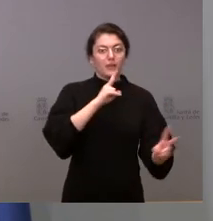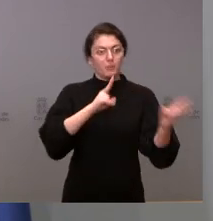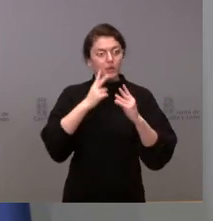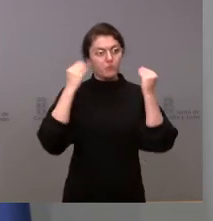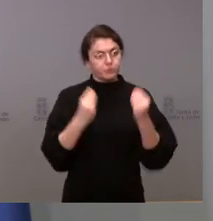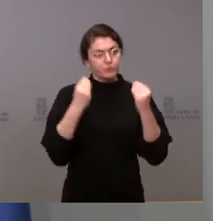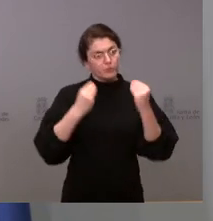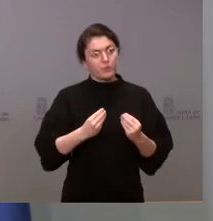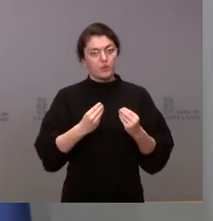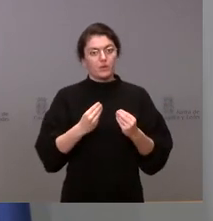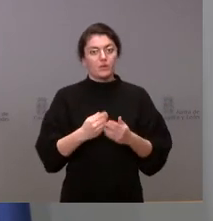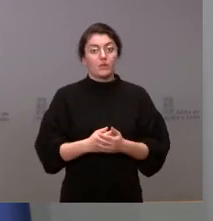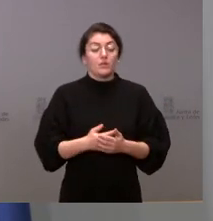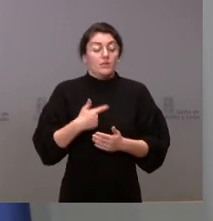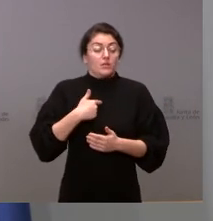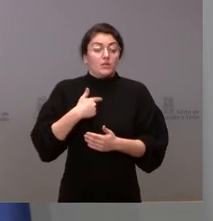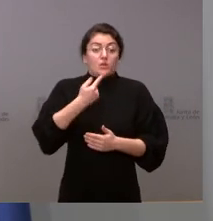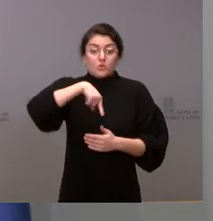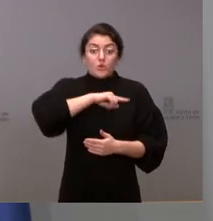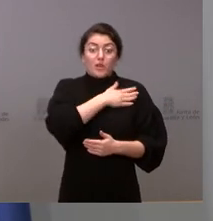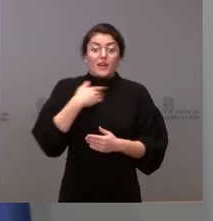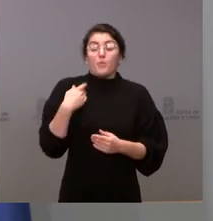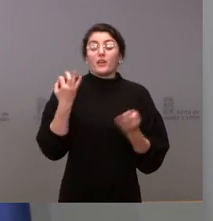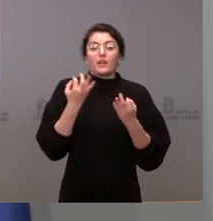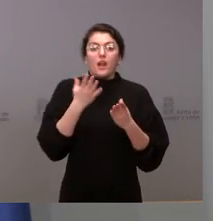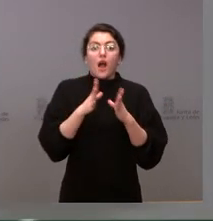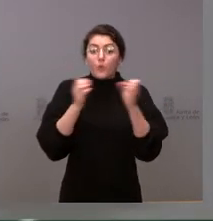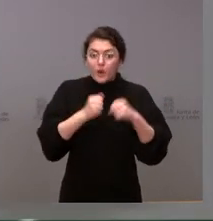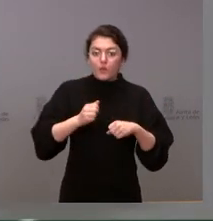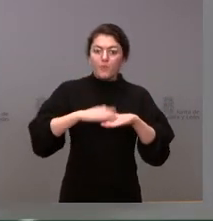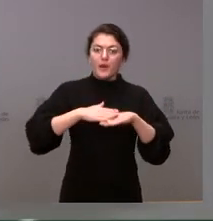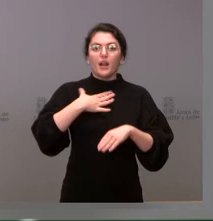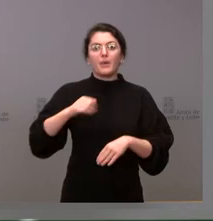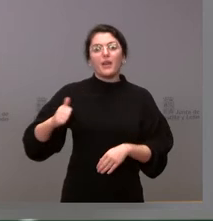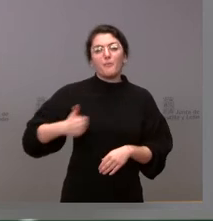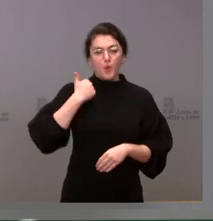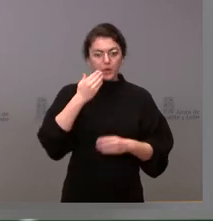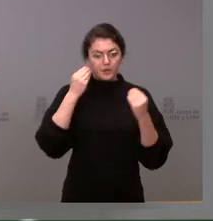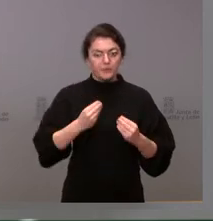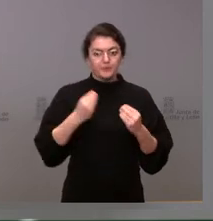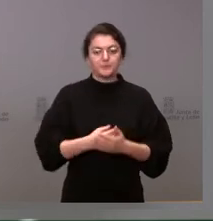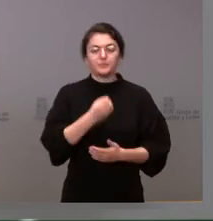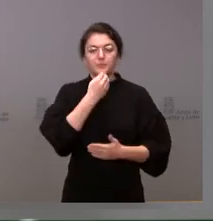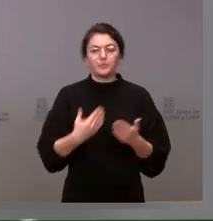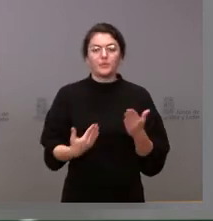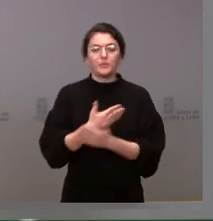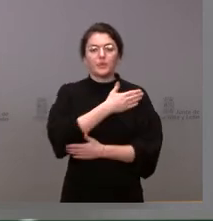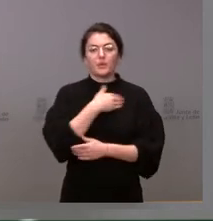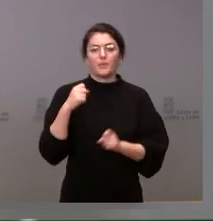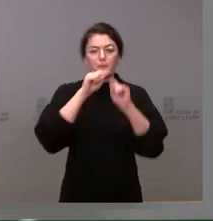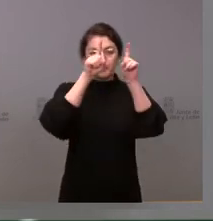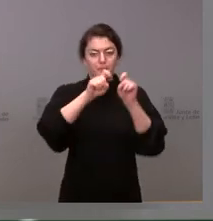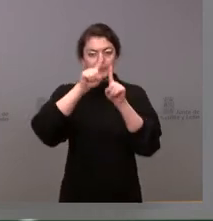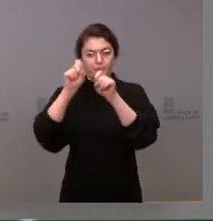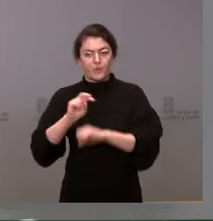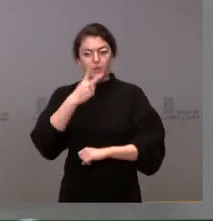intentar llegar a un acuerdo para poder aprovecharlos en las mejores condiciones posibles Sí, buenos días quería preguntarle dos cuestiones no